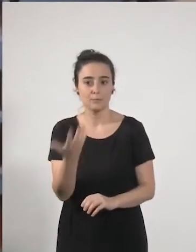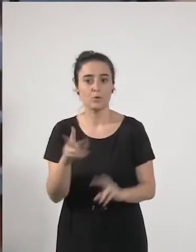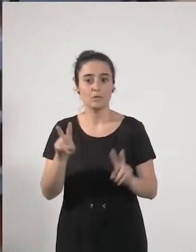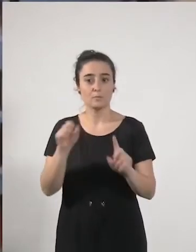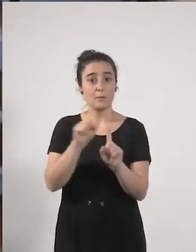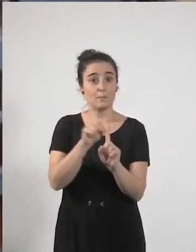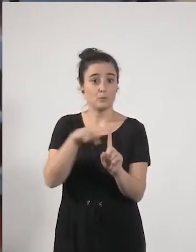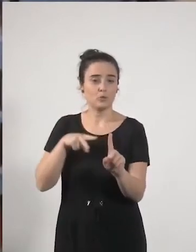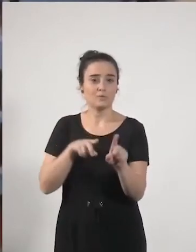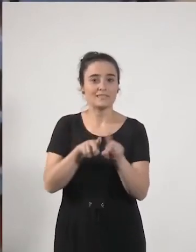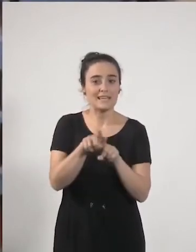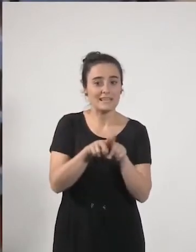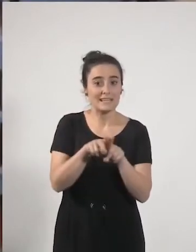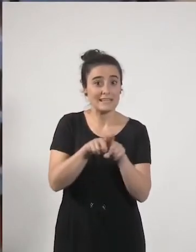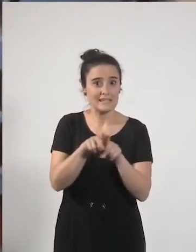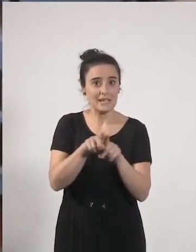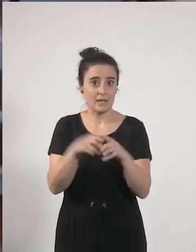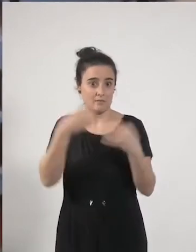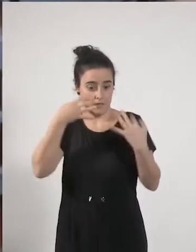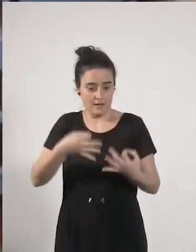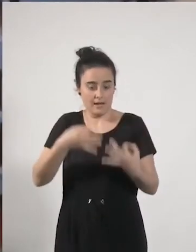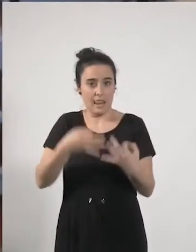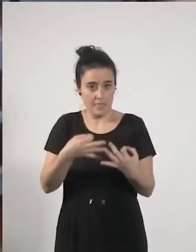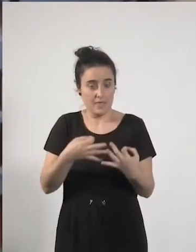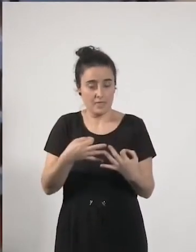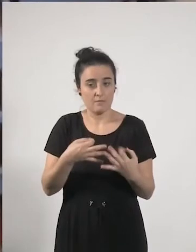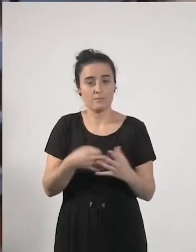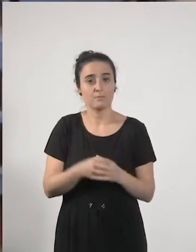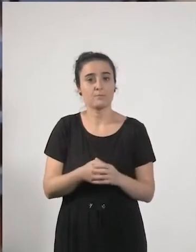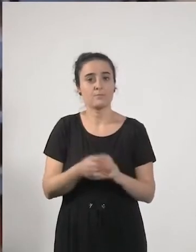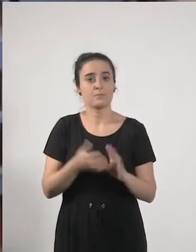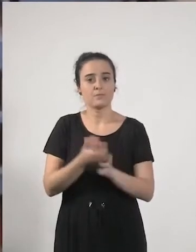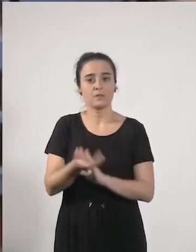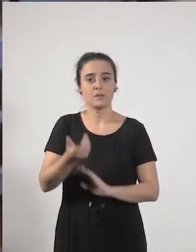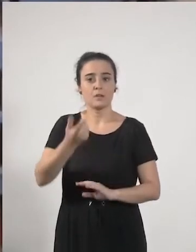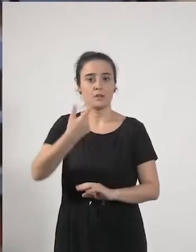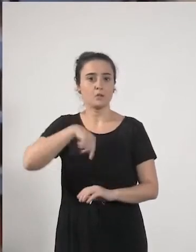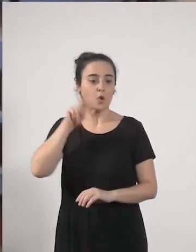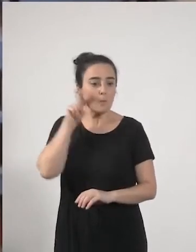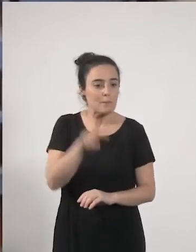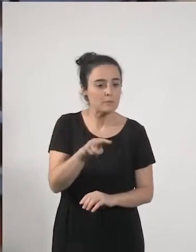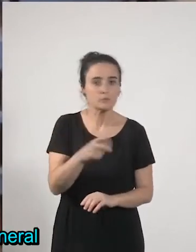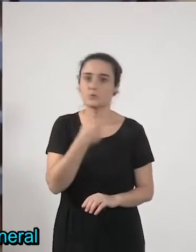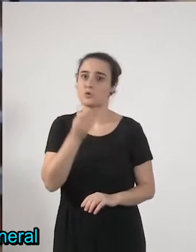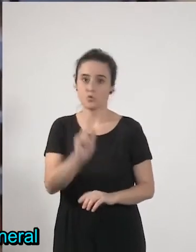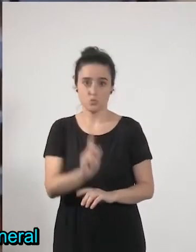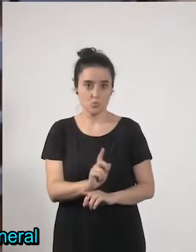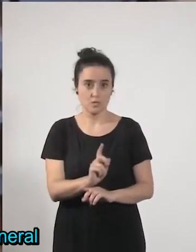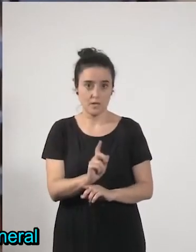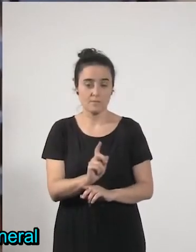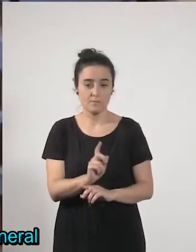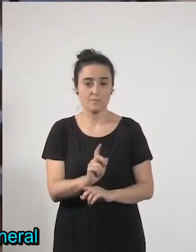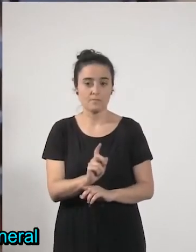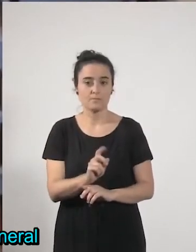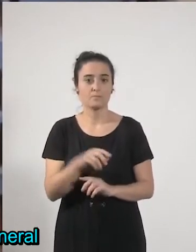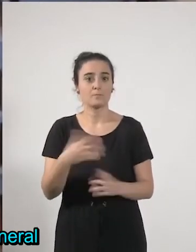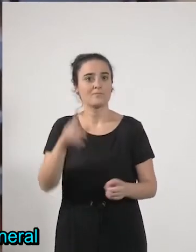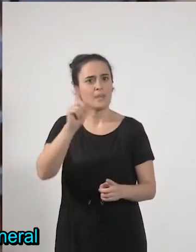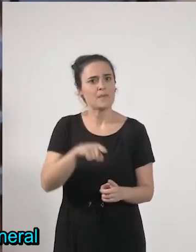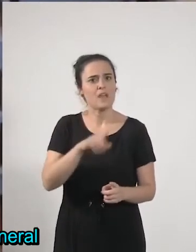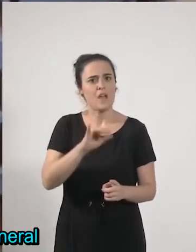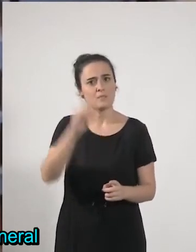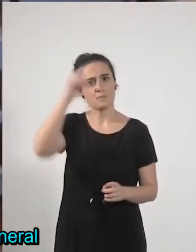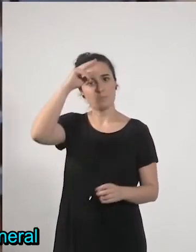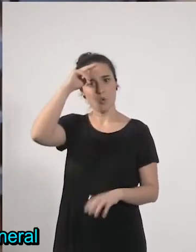crítica con la realidad. No nos gusta lo que vemos y una preocupación, por tanto,